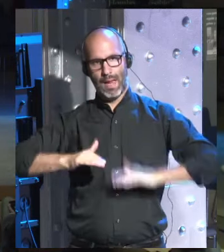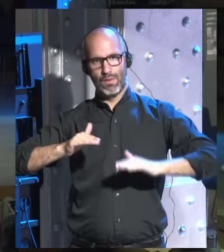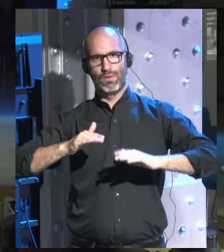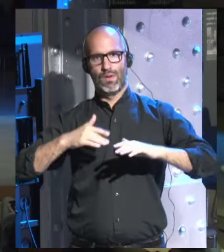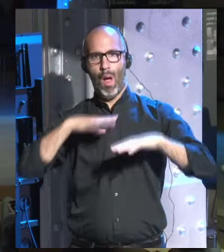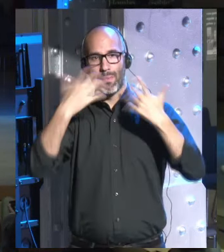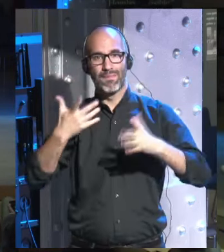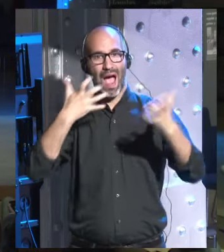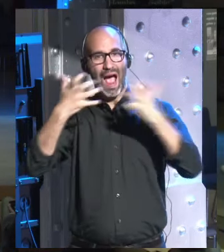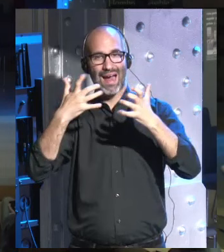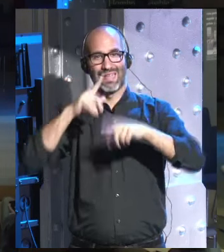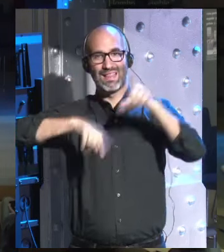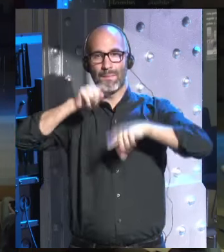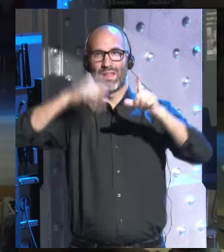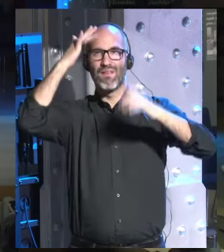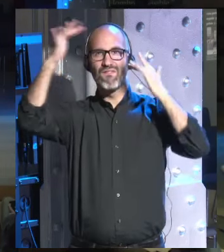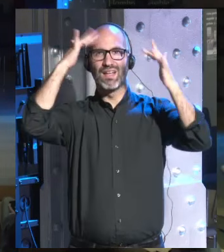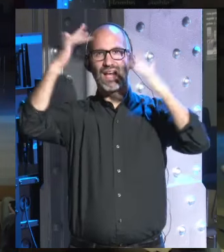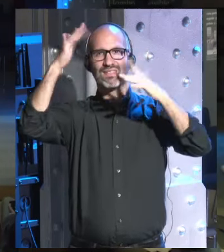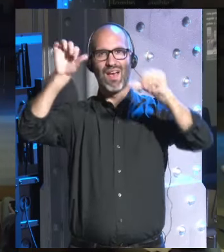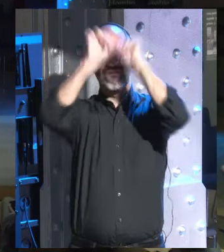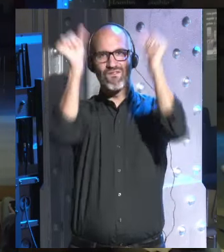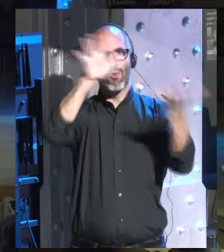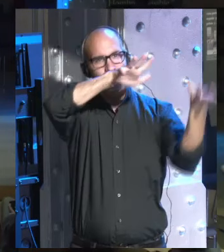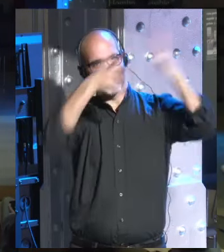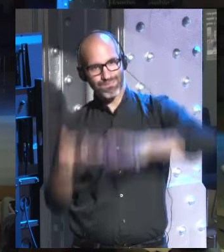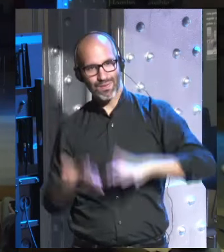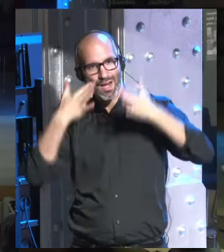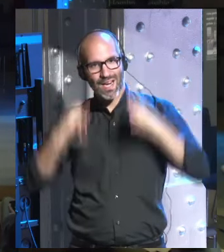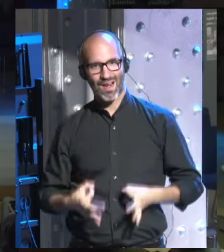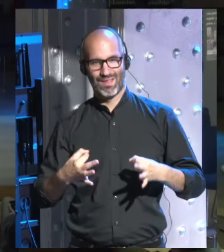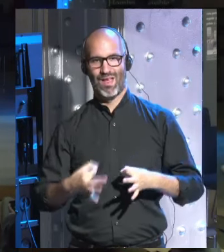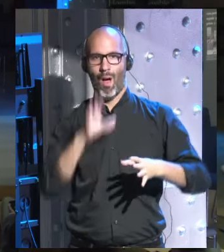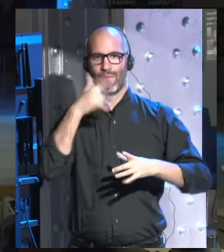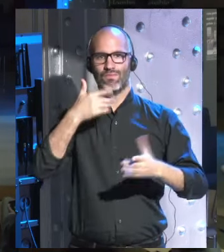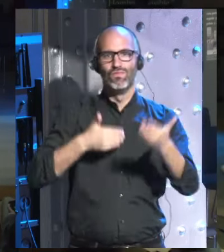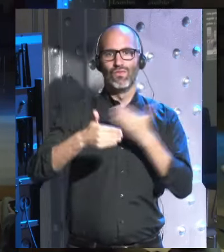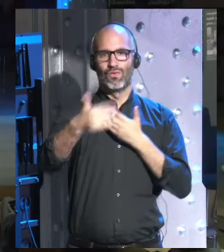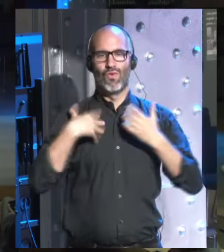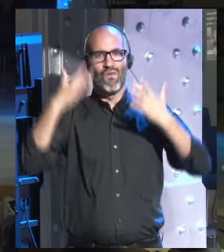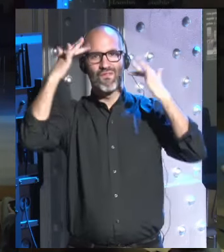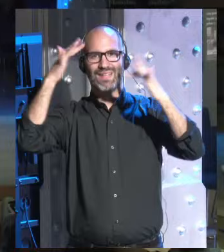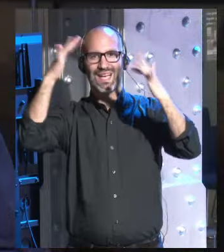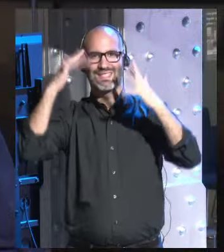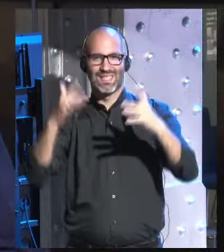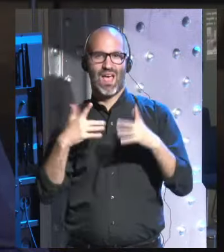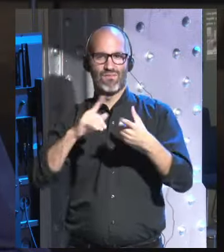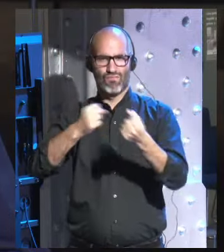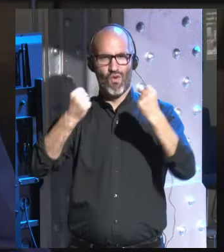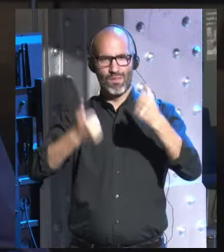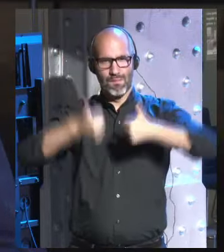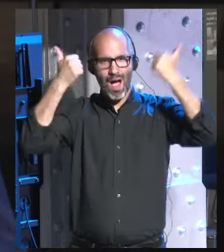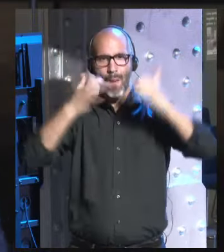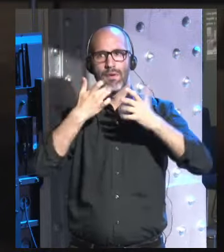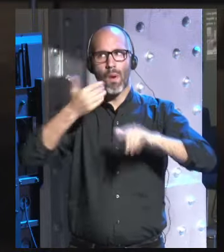forma a nuestras fantasías en el futuro nuestras fantasías serán mucho más poderosas que ahora en el pasado